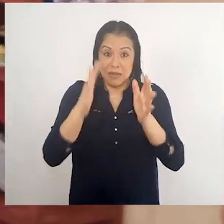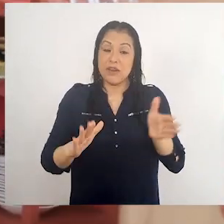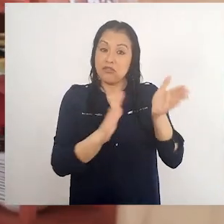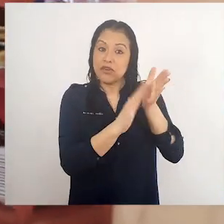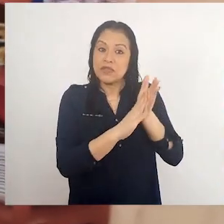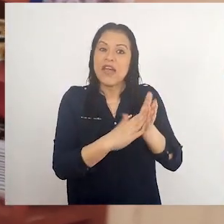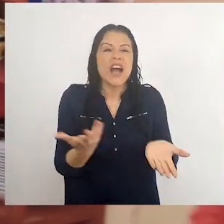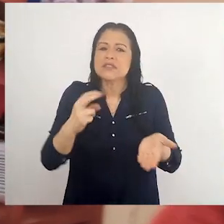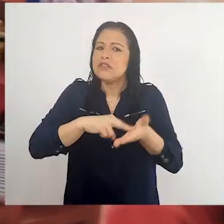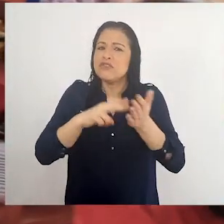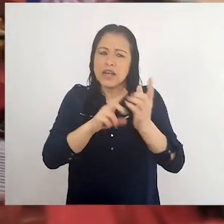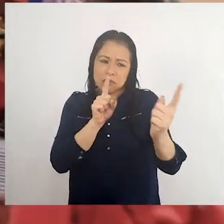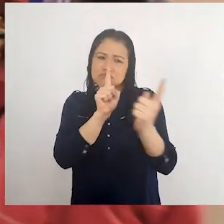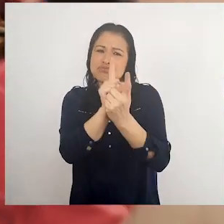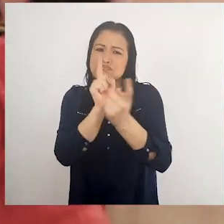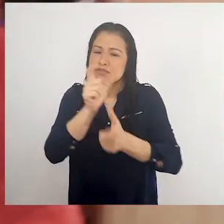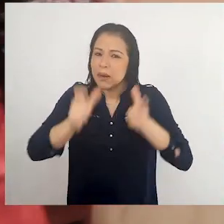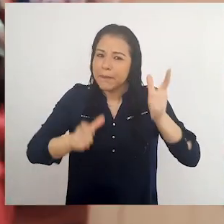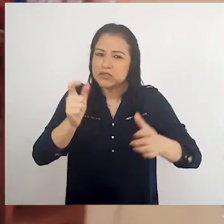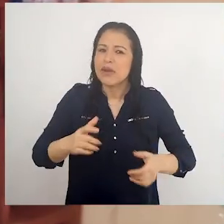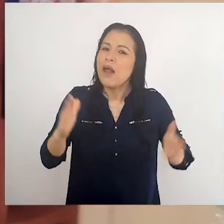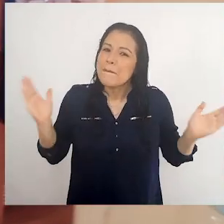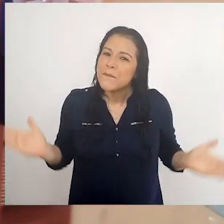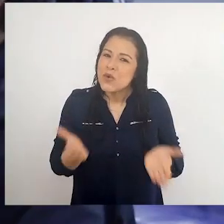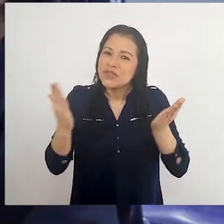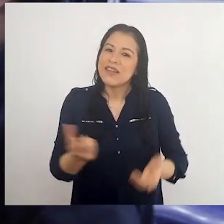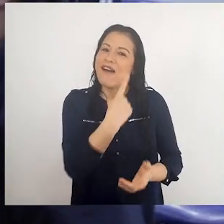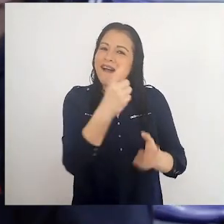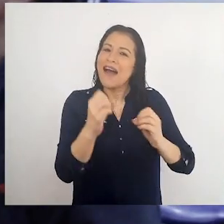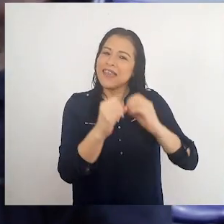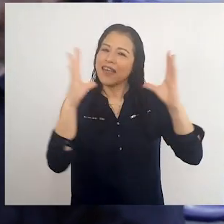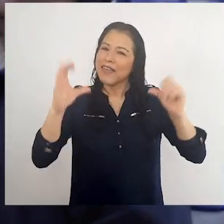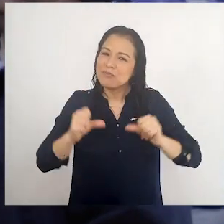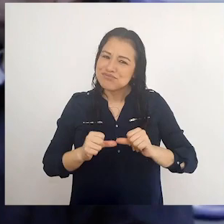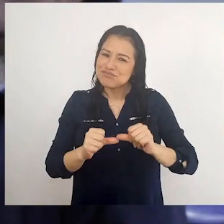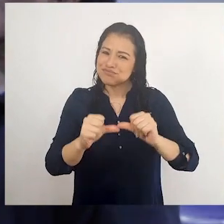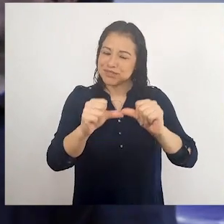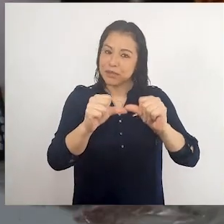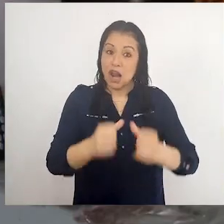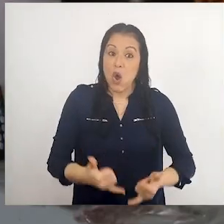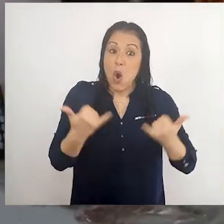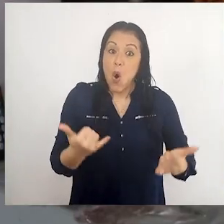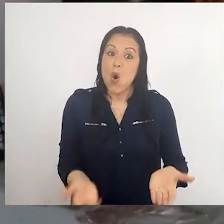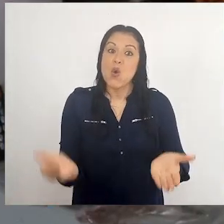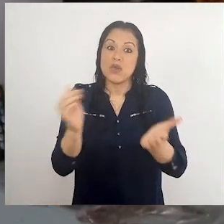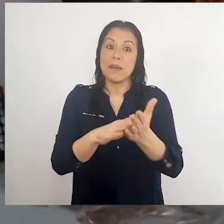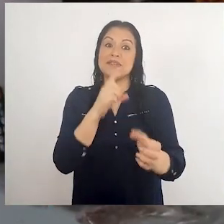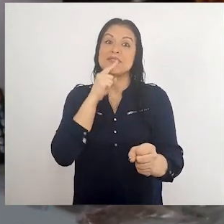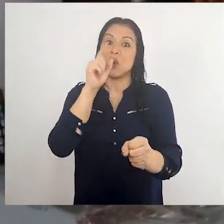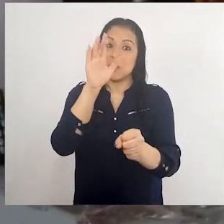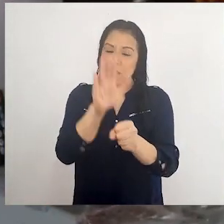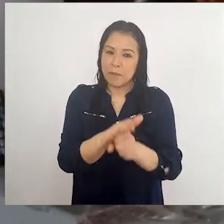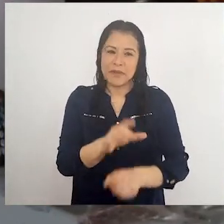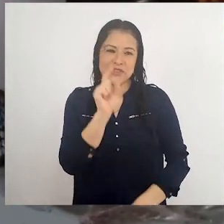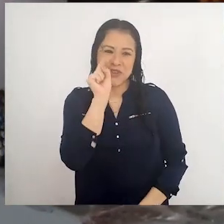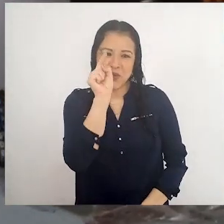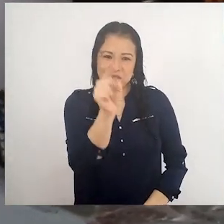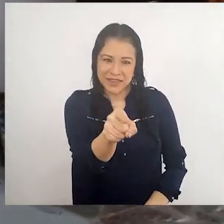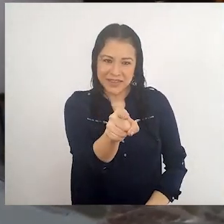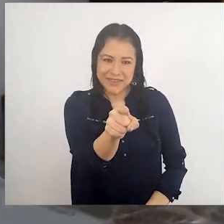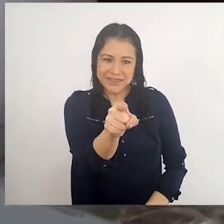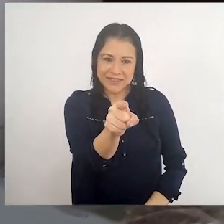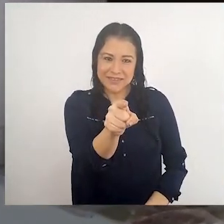estar más cerca de la gente es lo que nos motiva cada día. Hoy reafirmamos nuestro compromiso contigo.